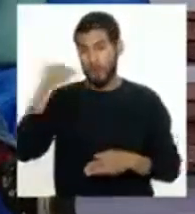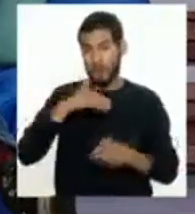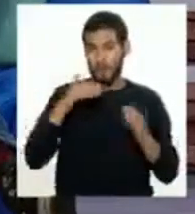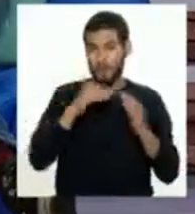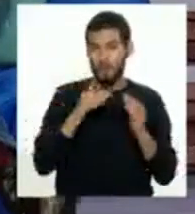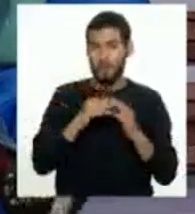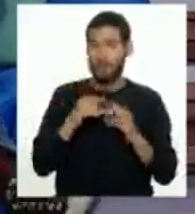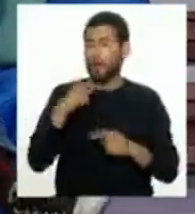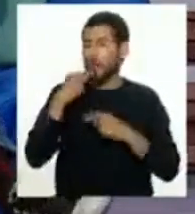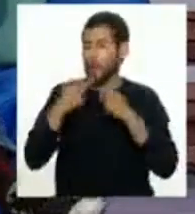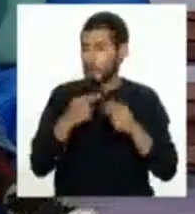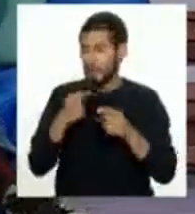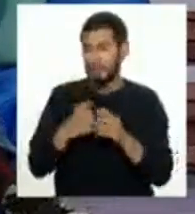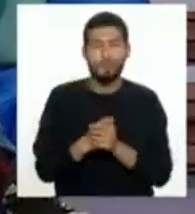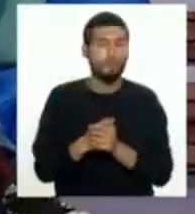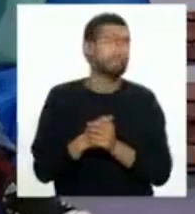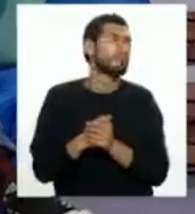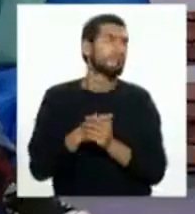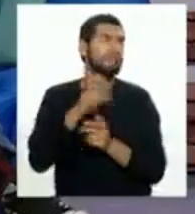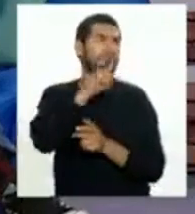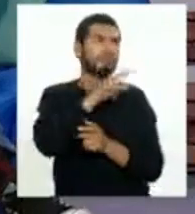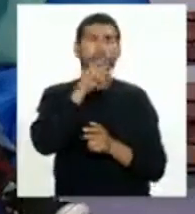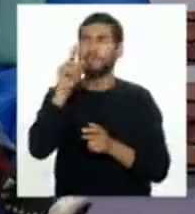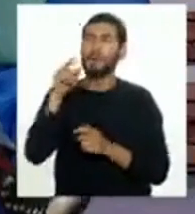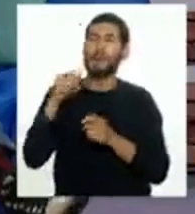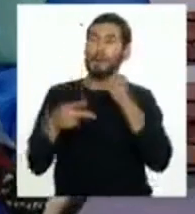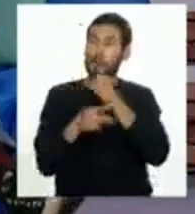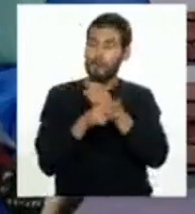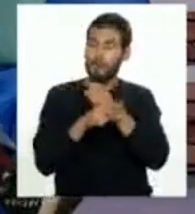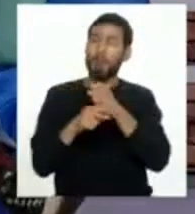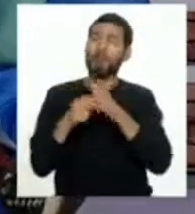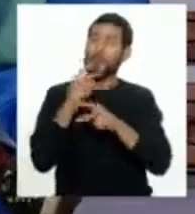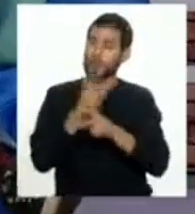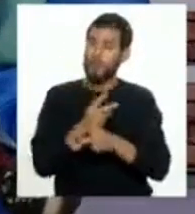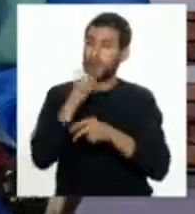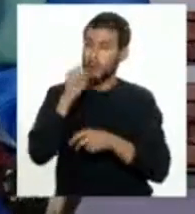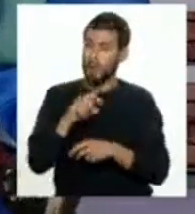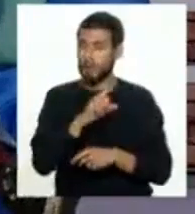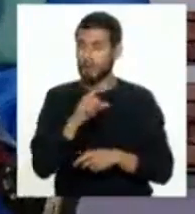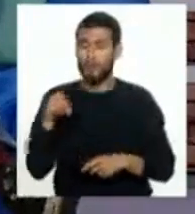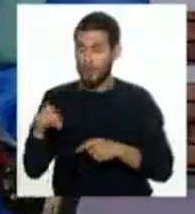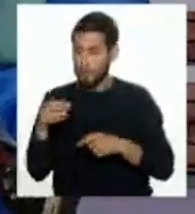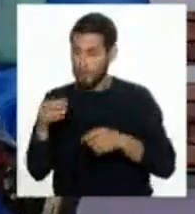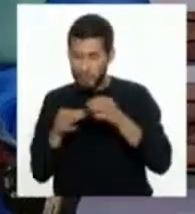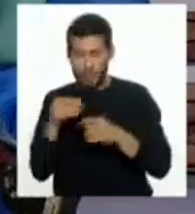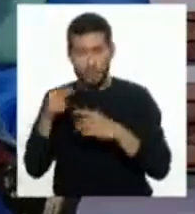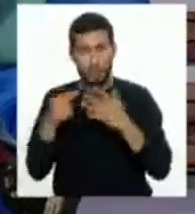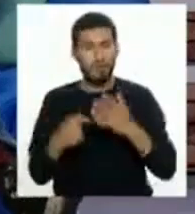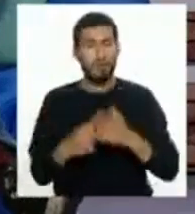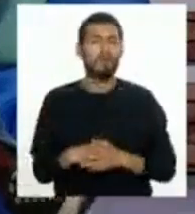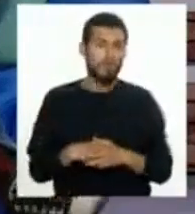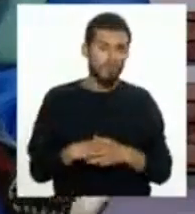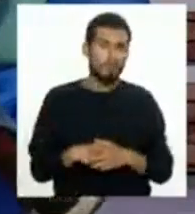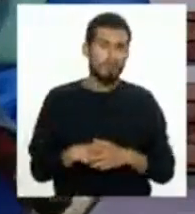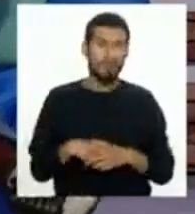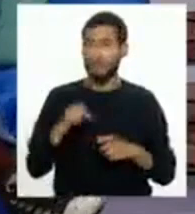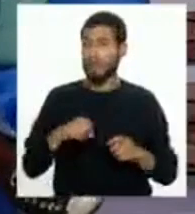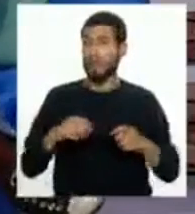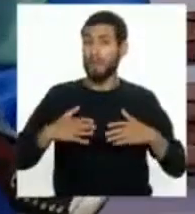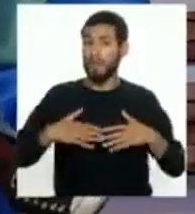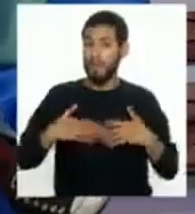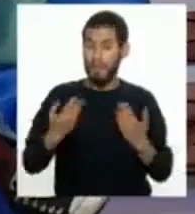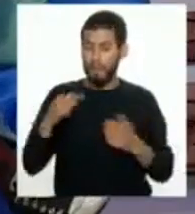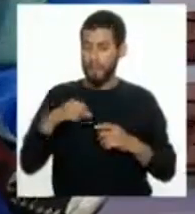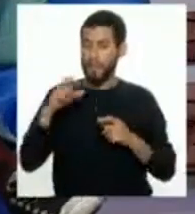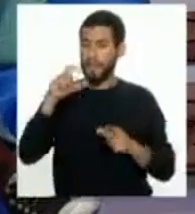para que te diga, mira, tu casa es segura, no es segura, es segura aquí, allá o acá. Entonces, es un poco también de, como